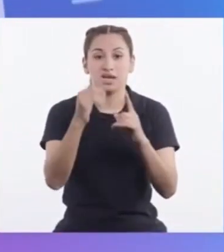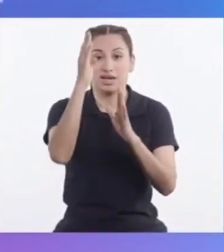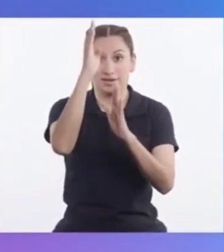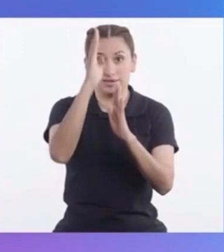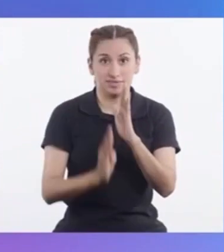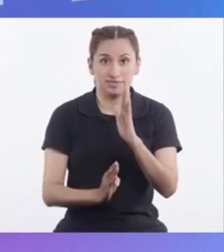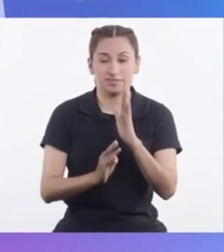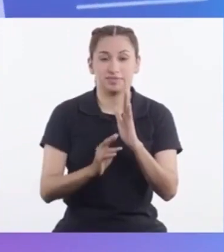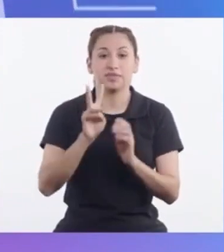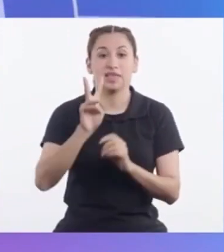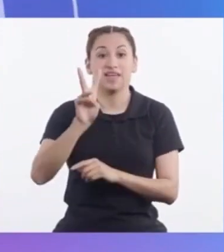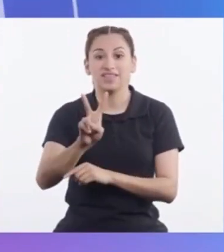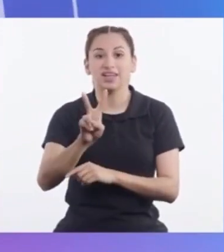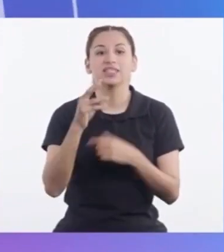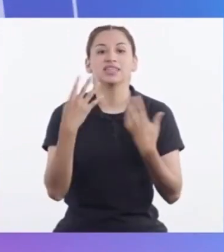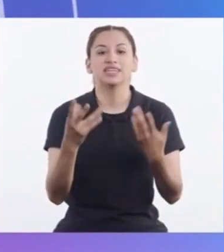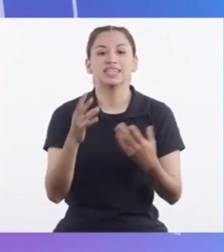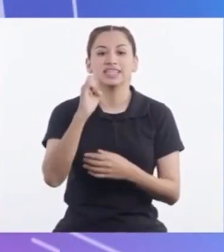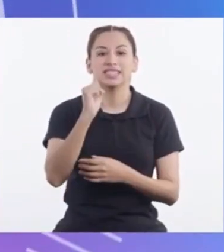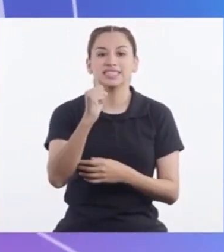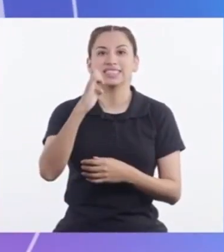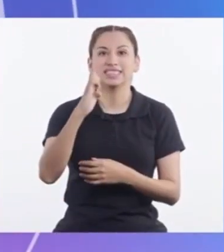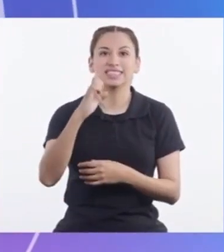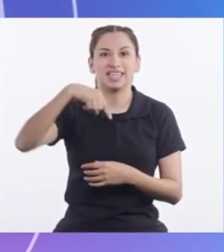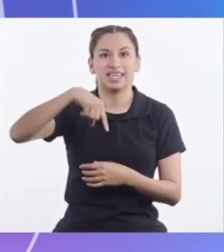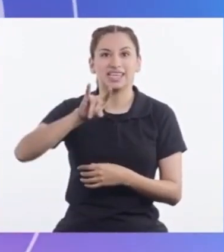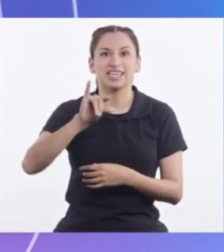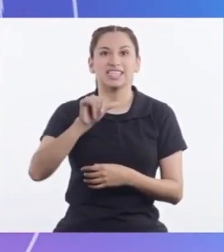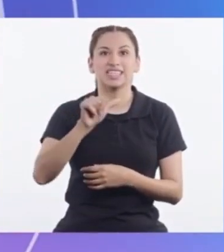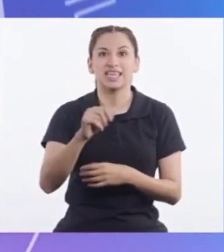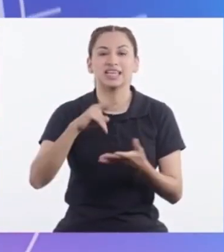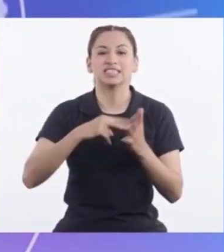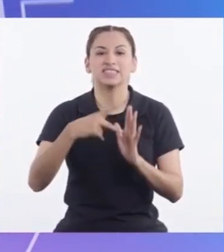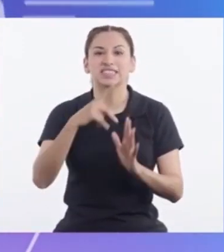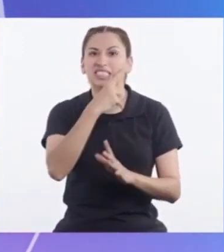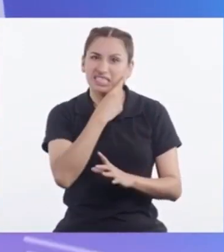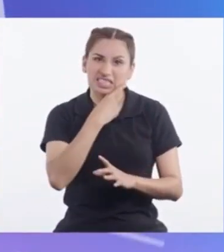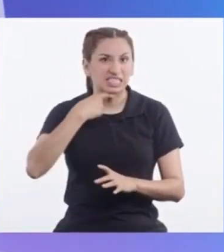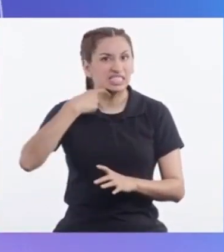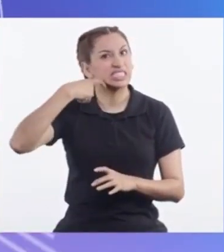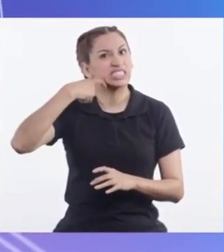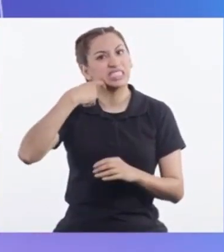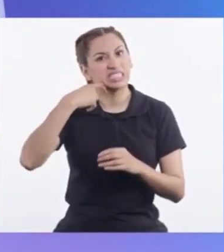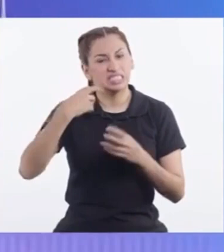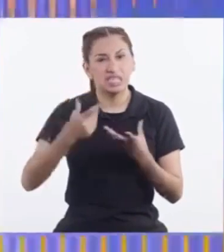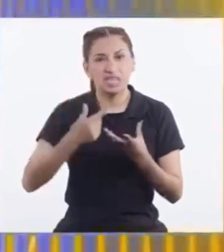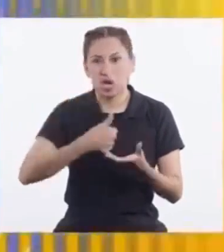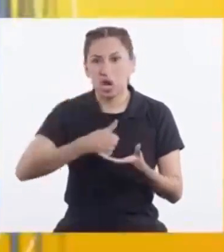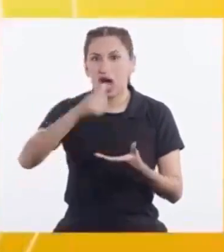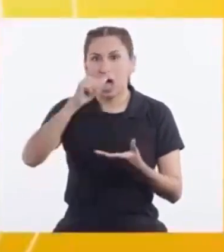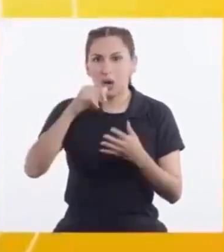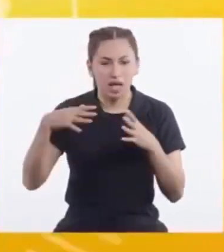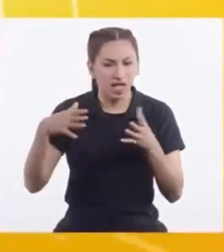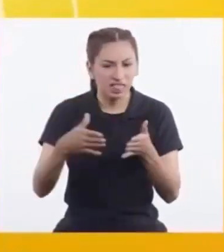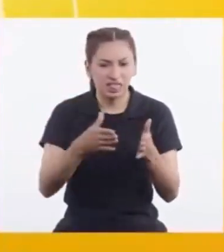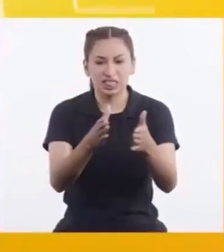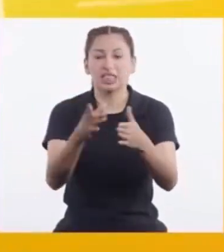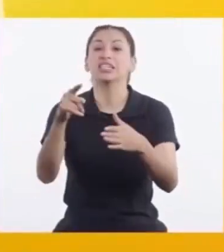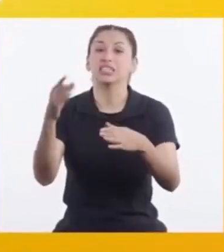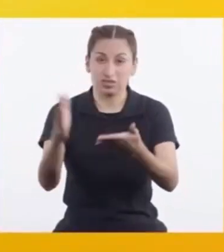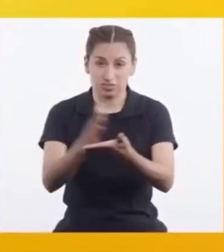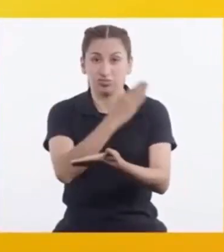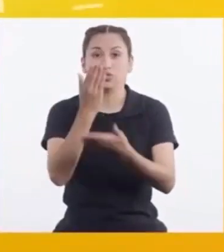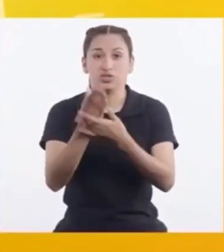Vertical Es la sequía Que es un problema Que aceita A la costa Pero